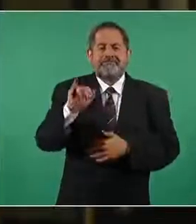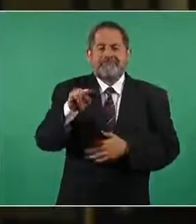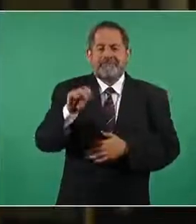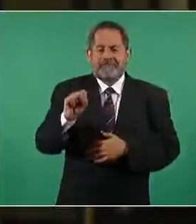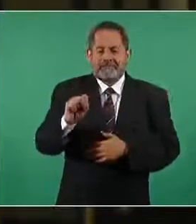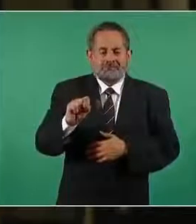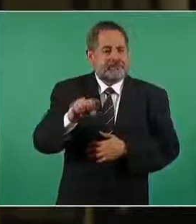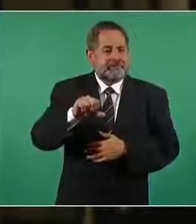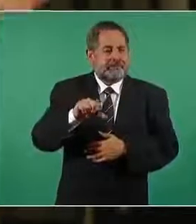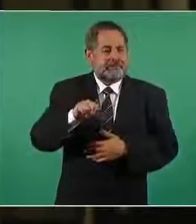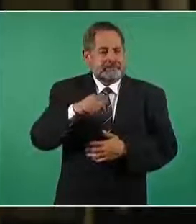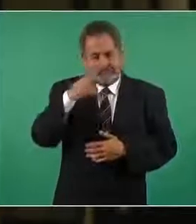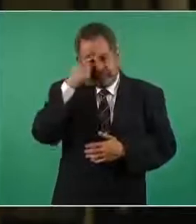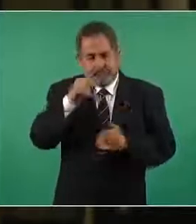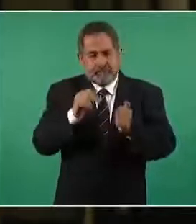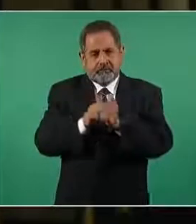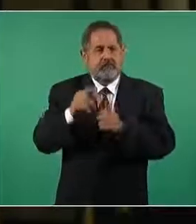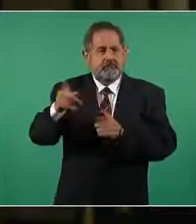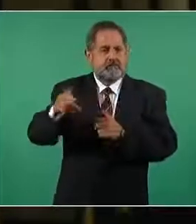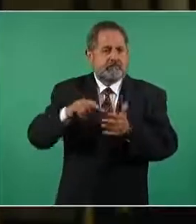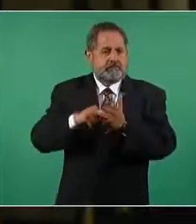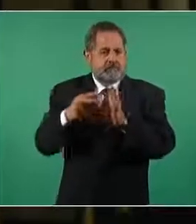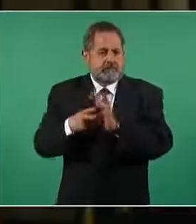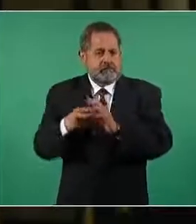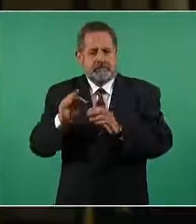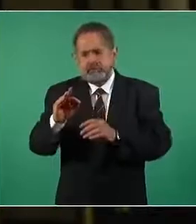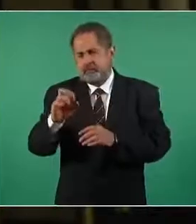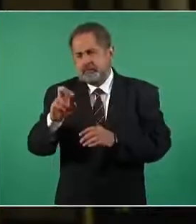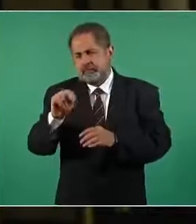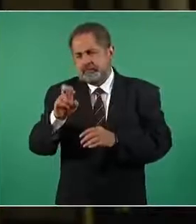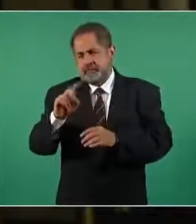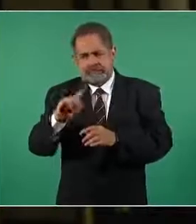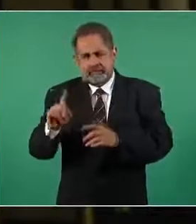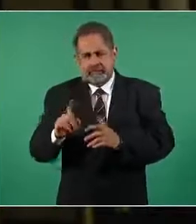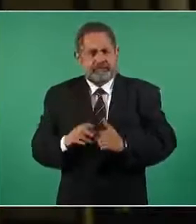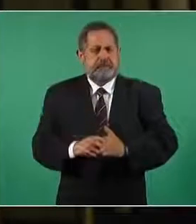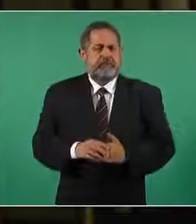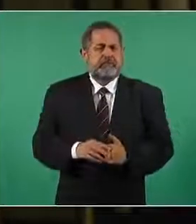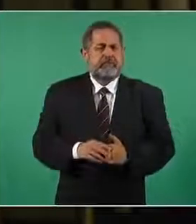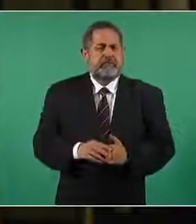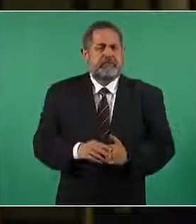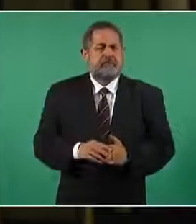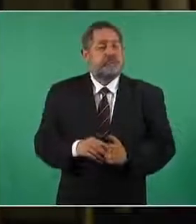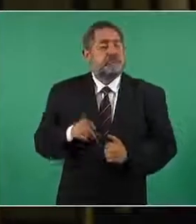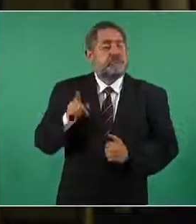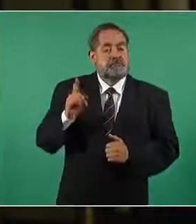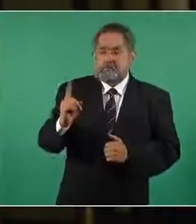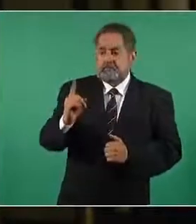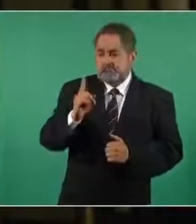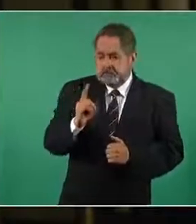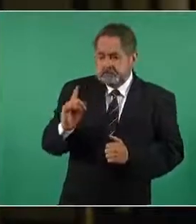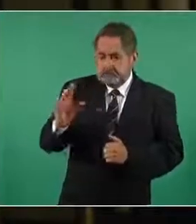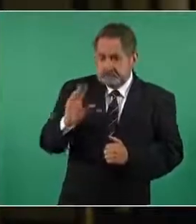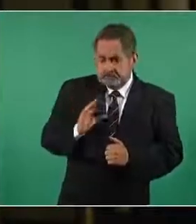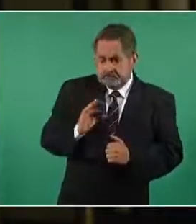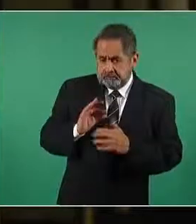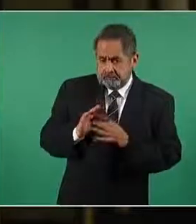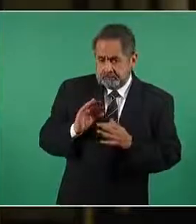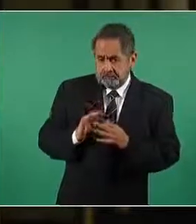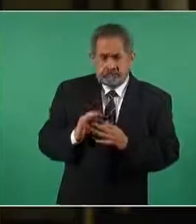arquitecto Homero Fernández por salvoconducto de la secretaria Alejandra Frausto el arquitecto me comentó